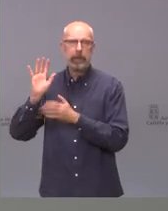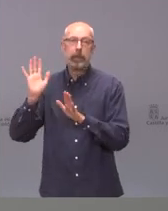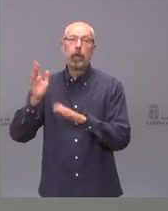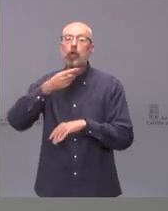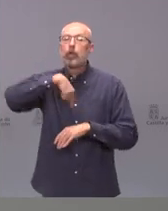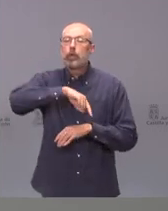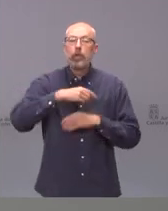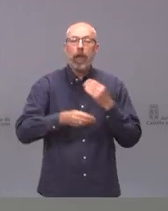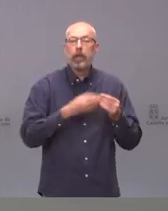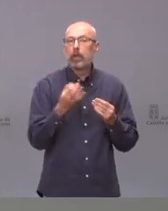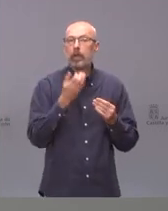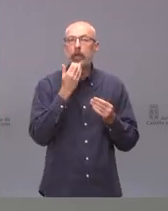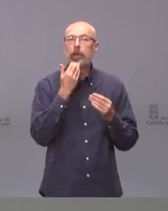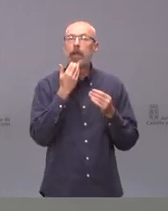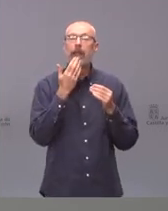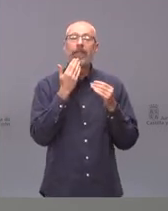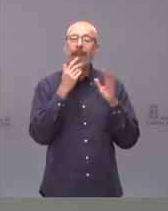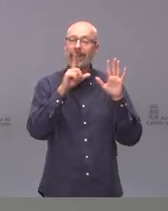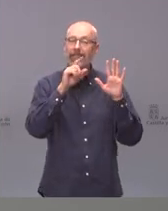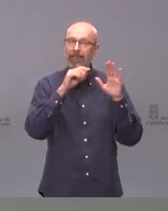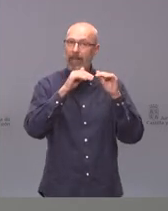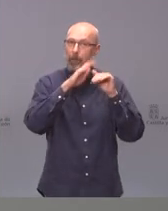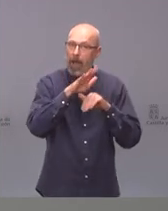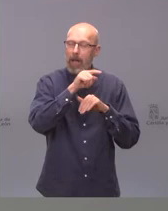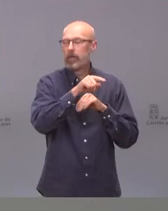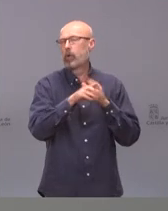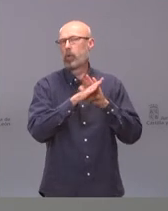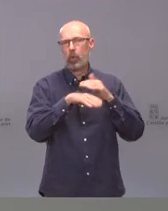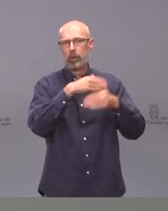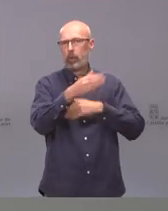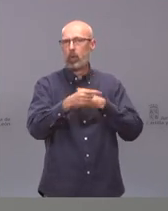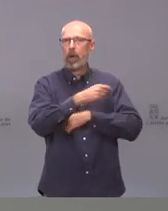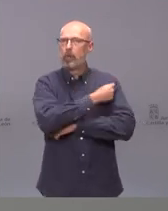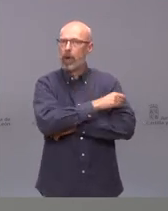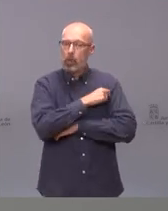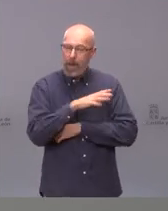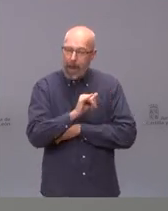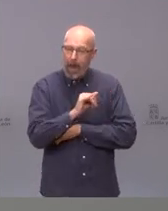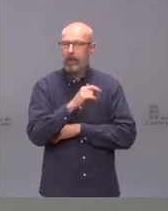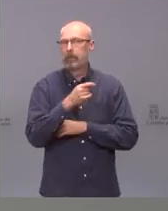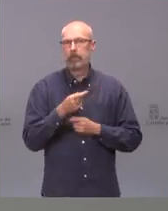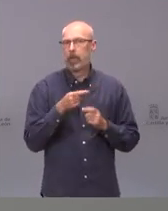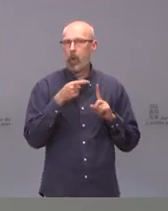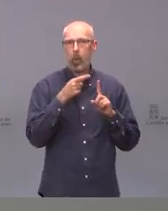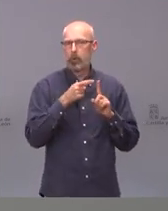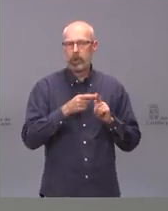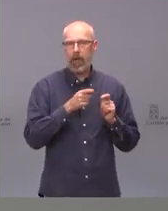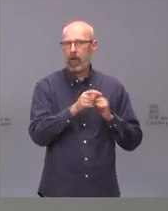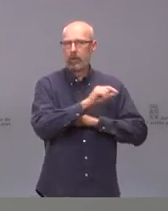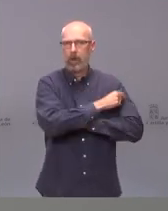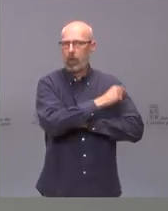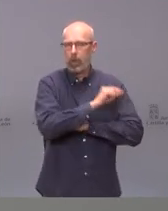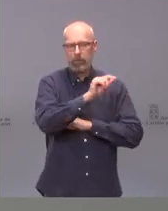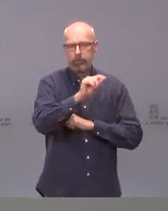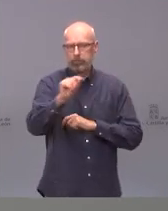es vacunando. A los mayores de 60 años vamos a ir vacunando con las vacunas que tengamos disponibles. Entonces, iremos